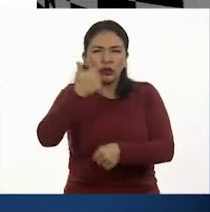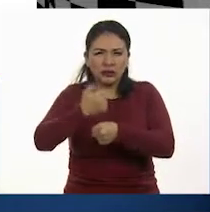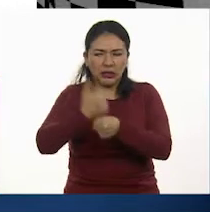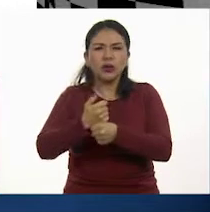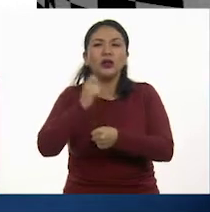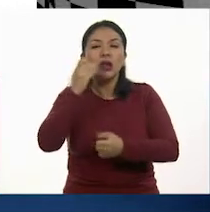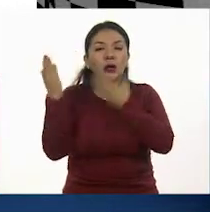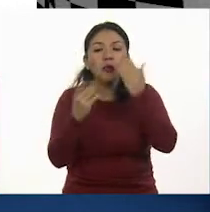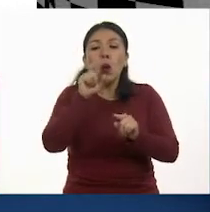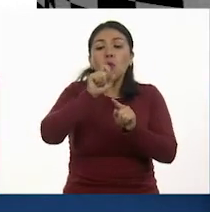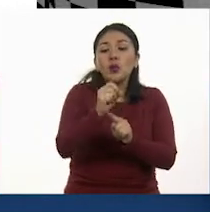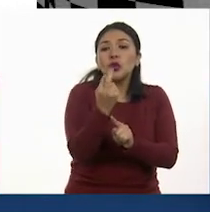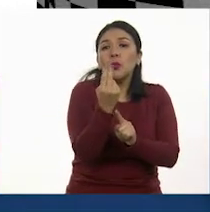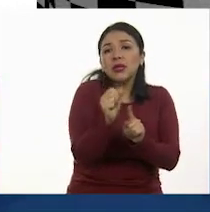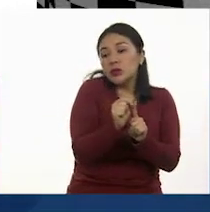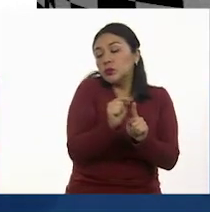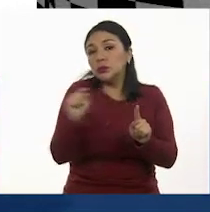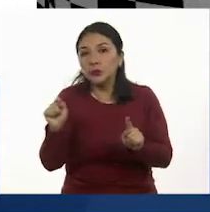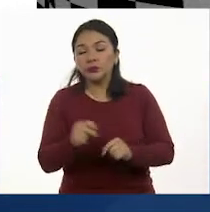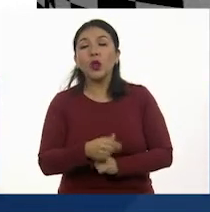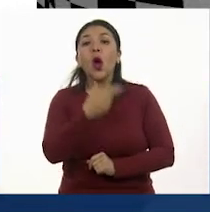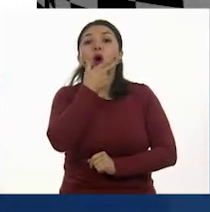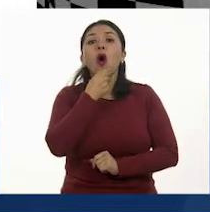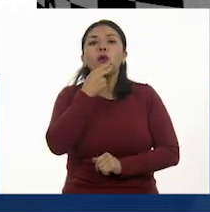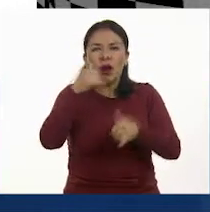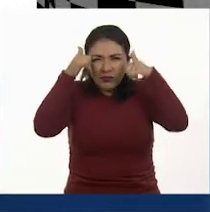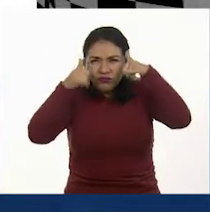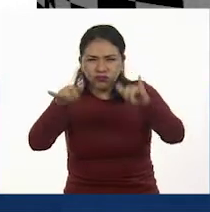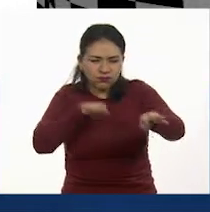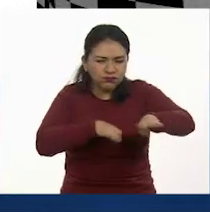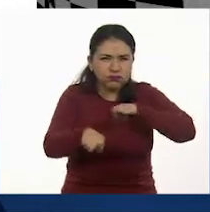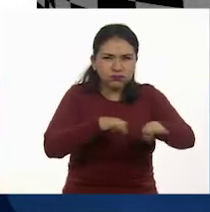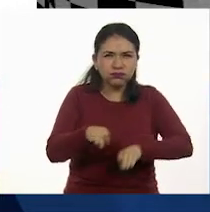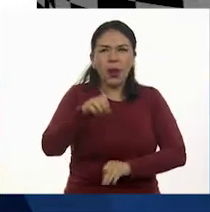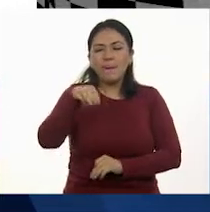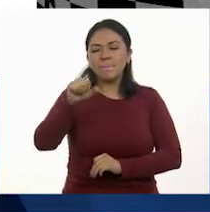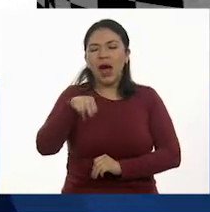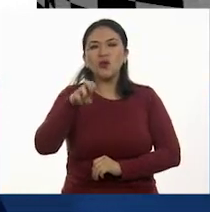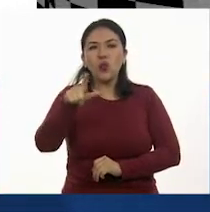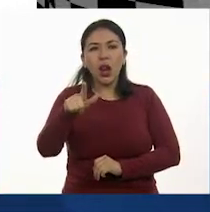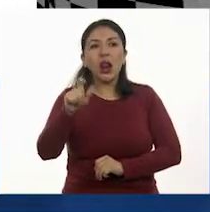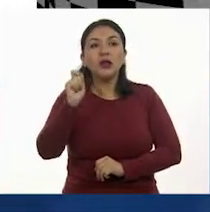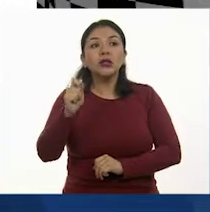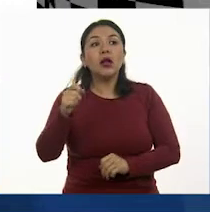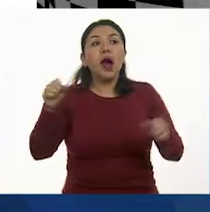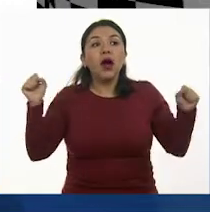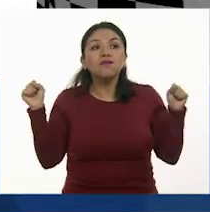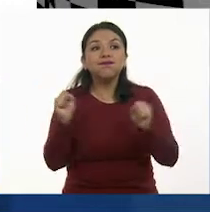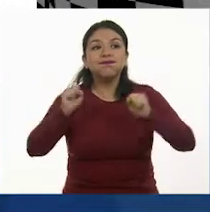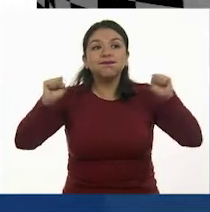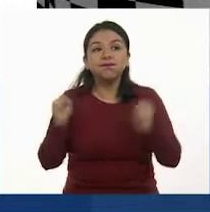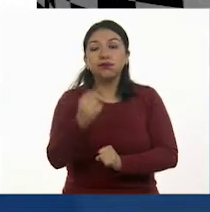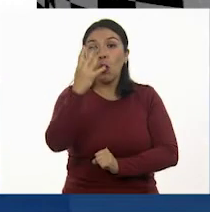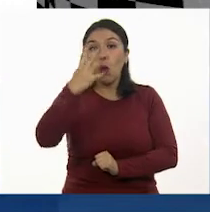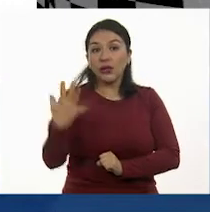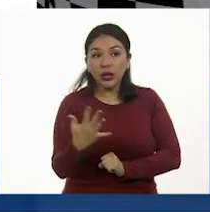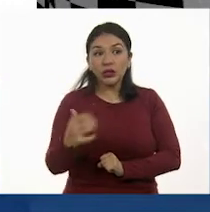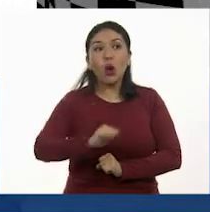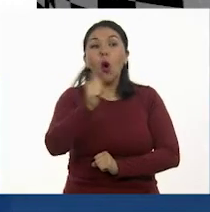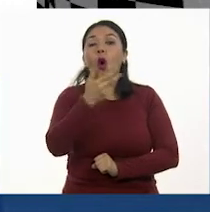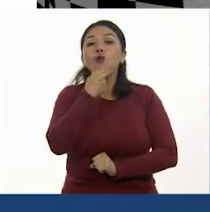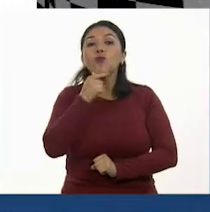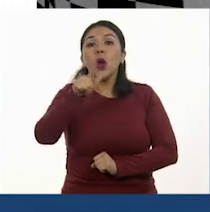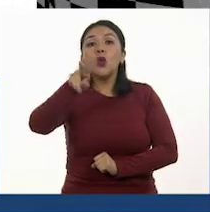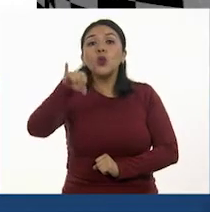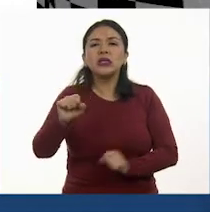Don Manuel, ganadero, lleva cuatro quintos del total de la carrera. Y Luis, alumno de sexto grado, lleva cuatro kilómetros